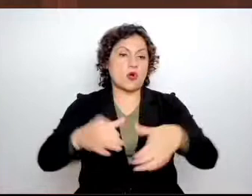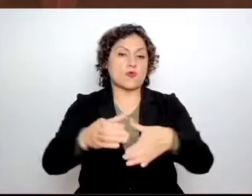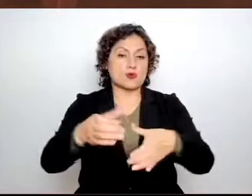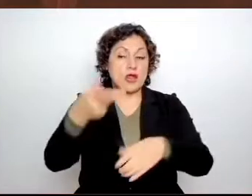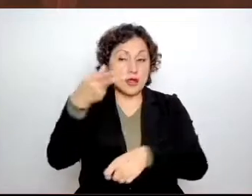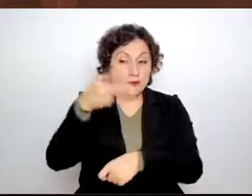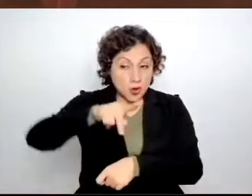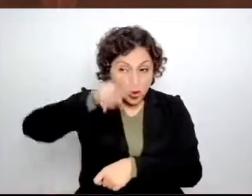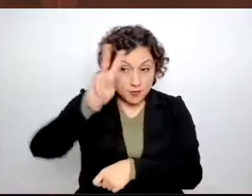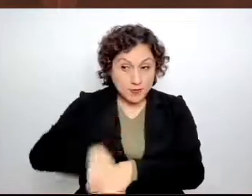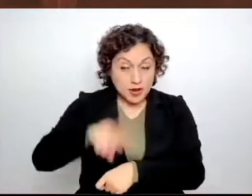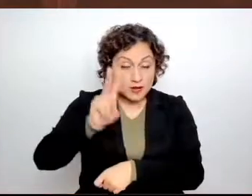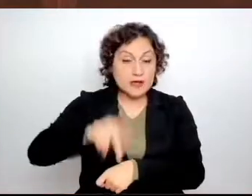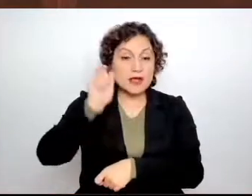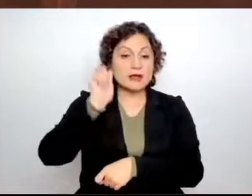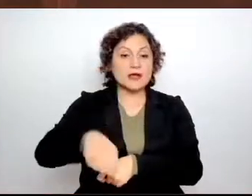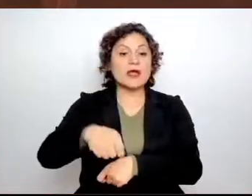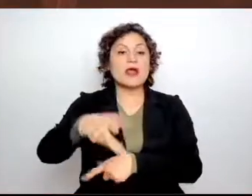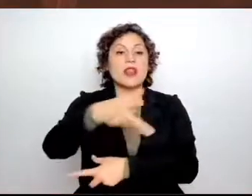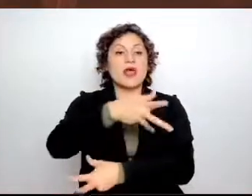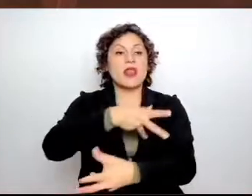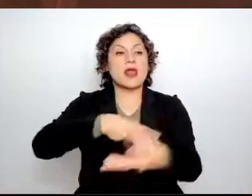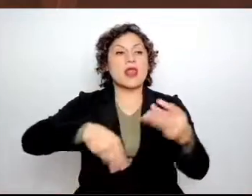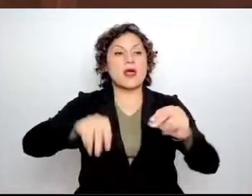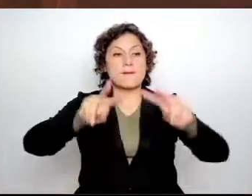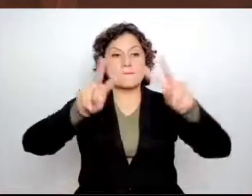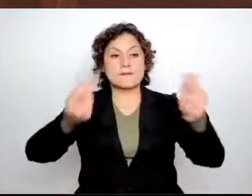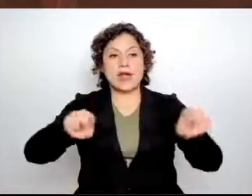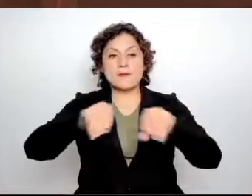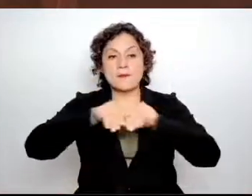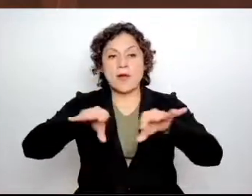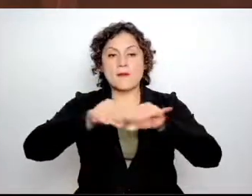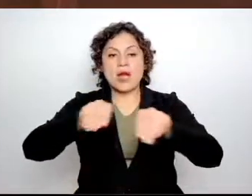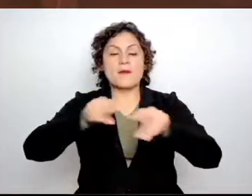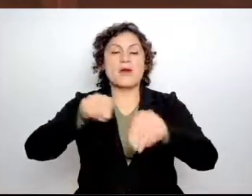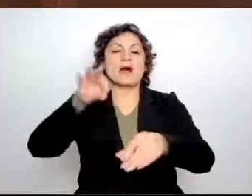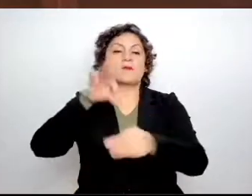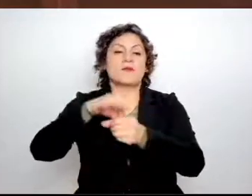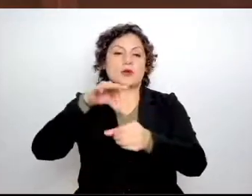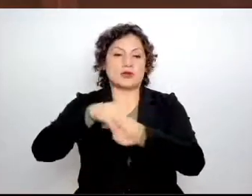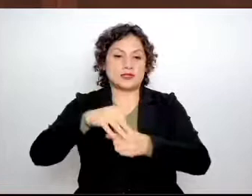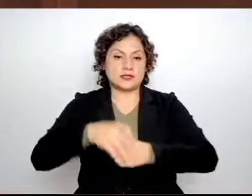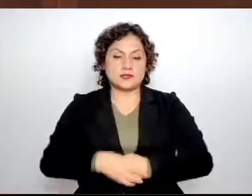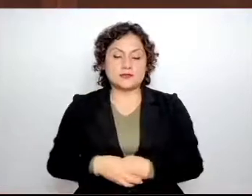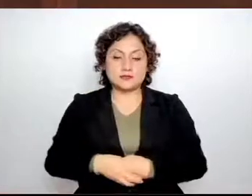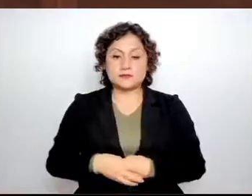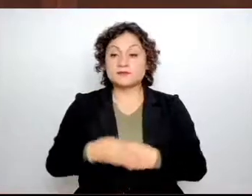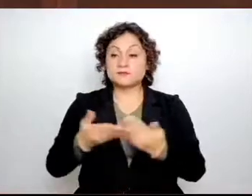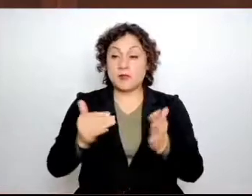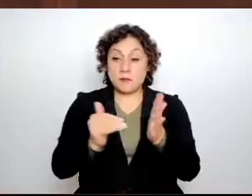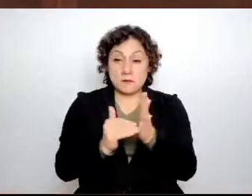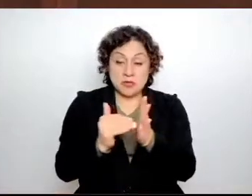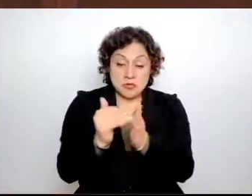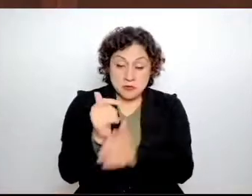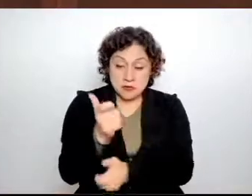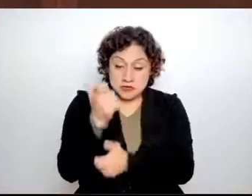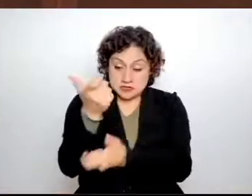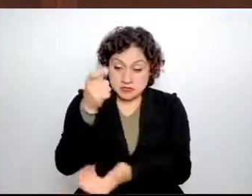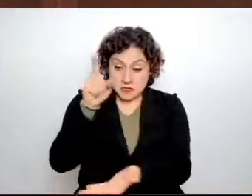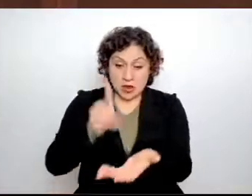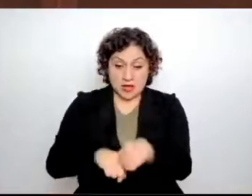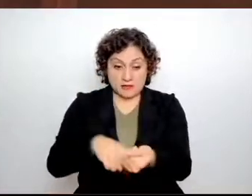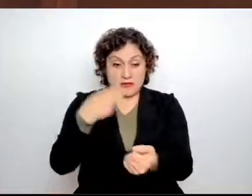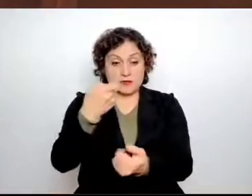de proselitismo. Los millones de pesos que han invertido en este programa carecen de controles,